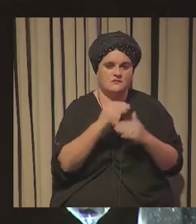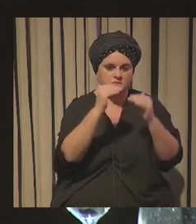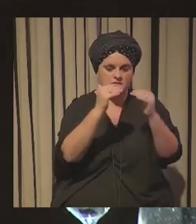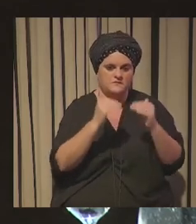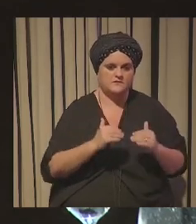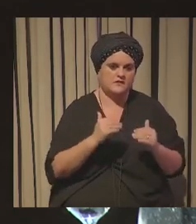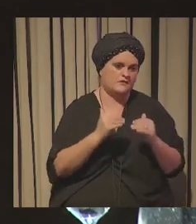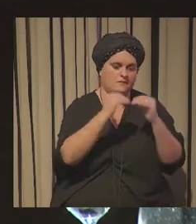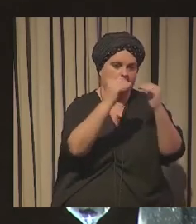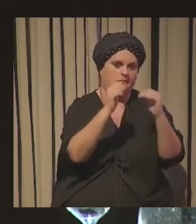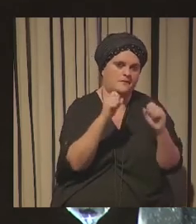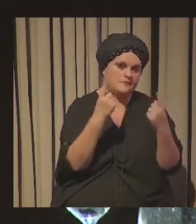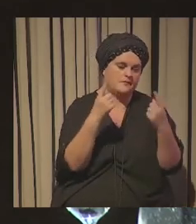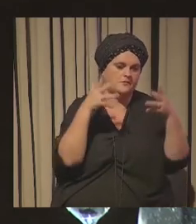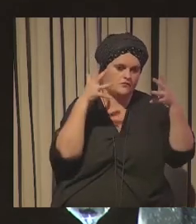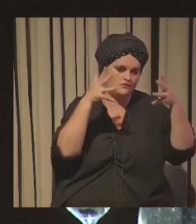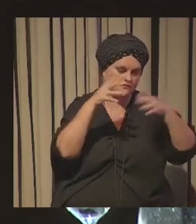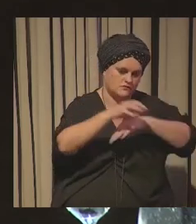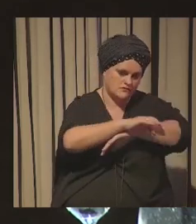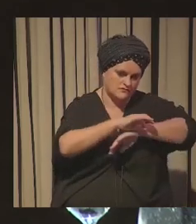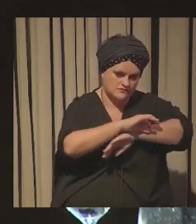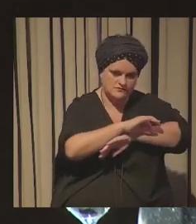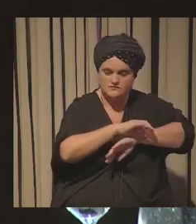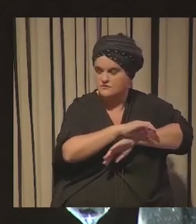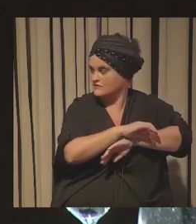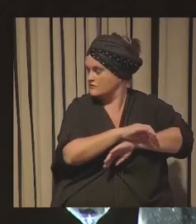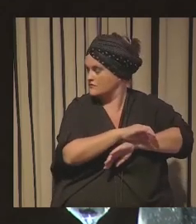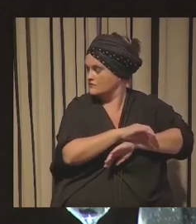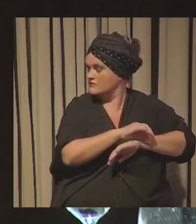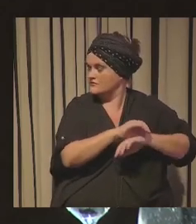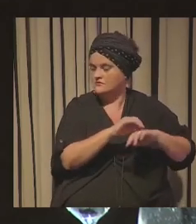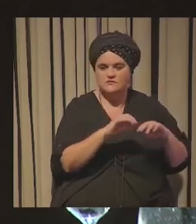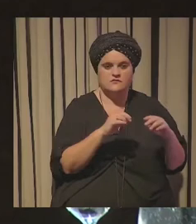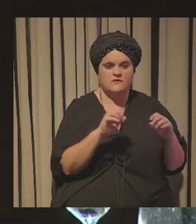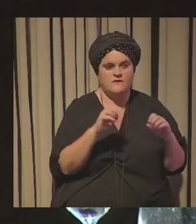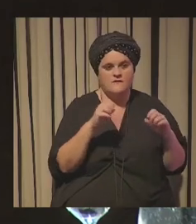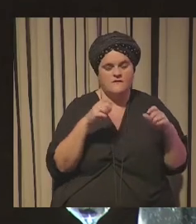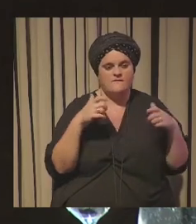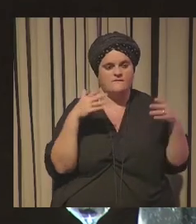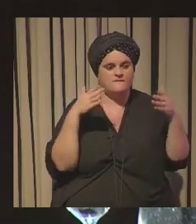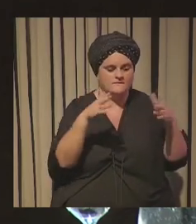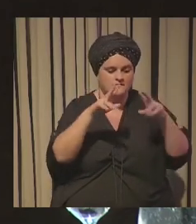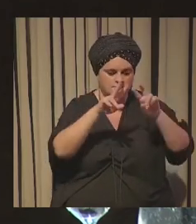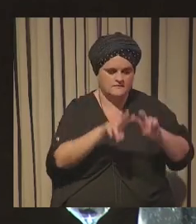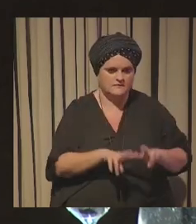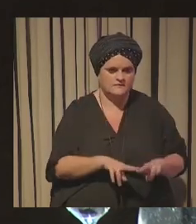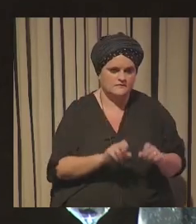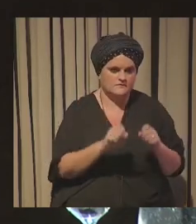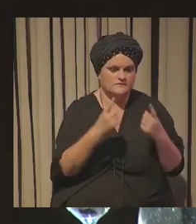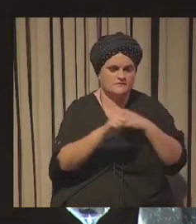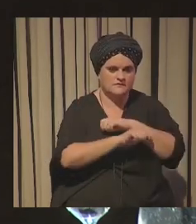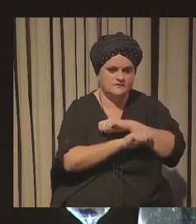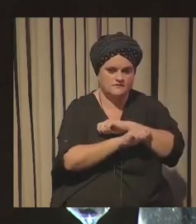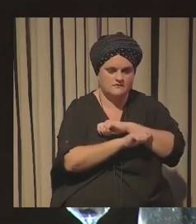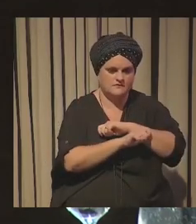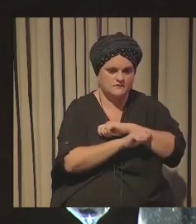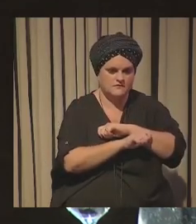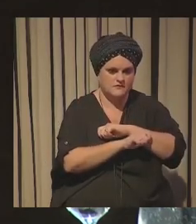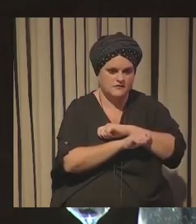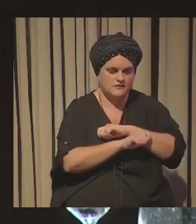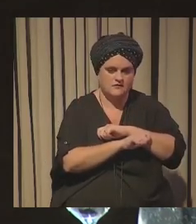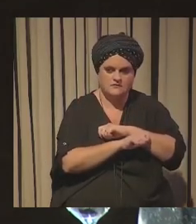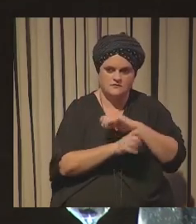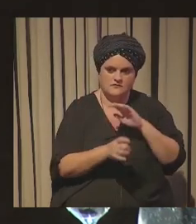más obvio como consultora de diseño que somos utilizar las tendencias en las primeras fases de investigación o de definición estratégica para sesiones de co